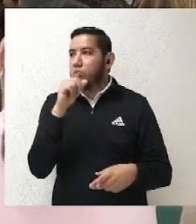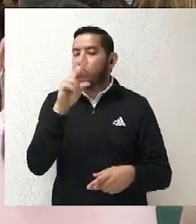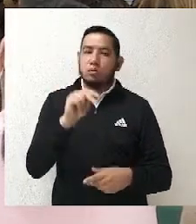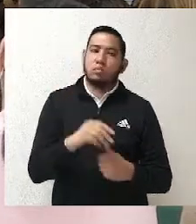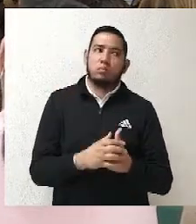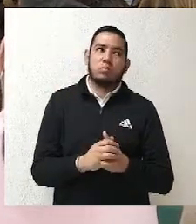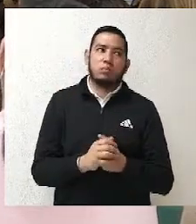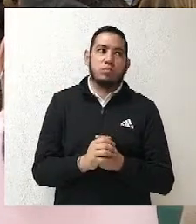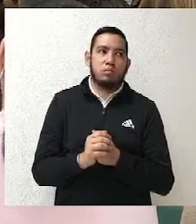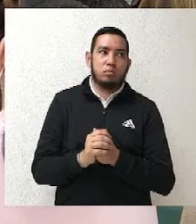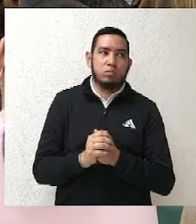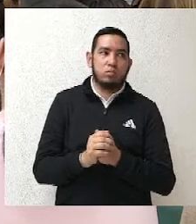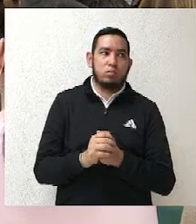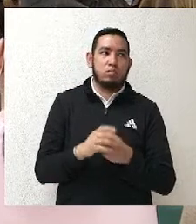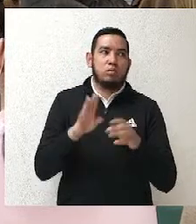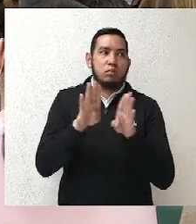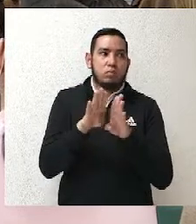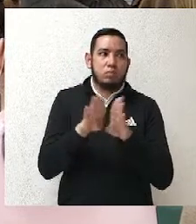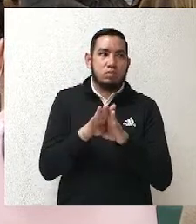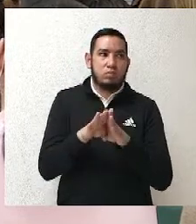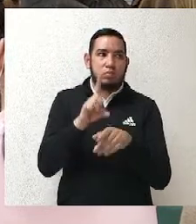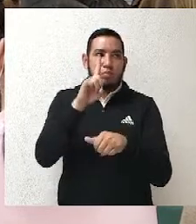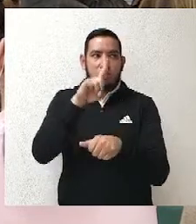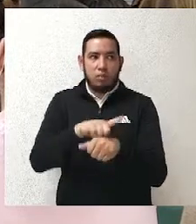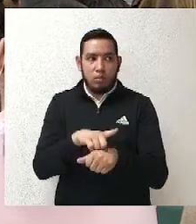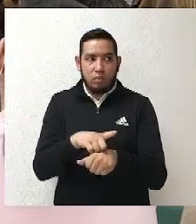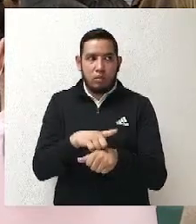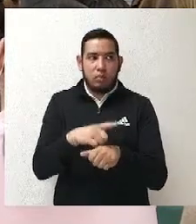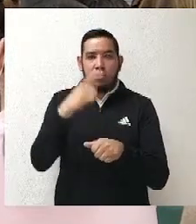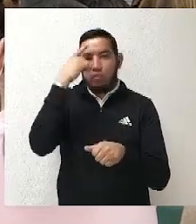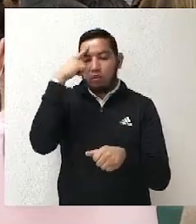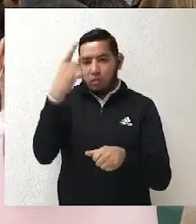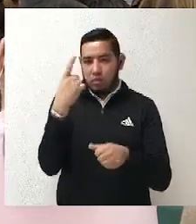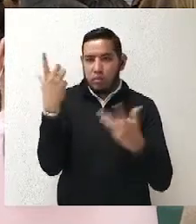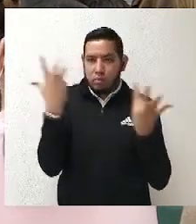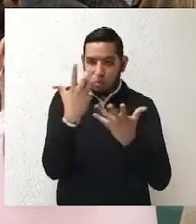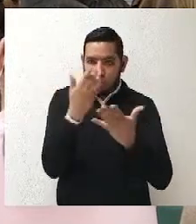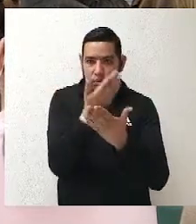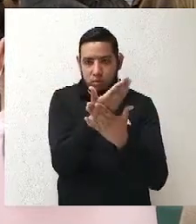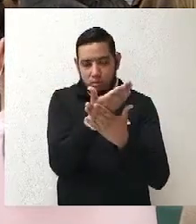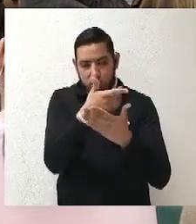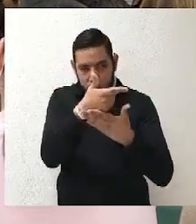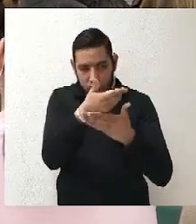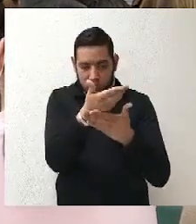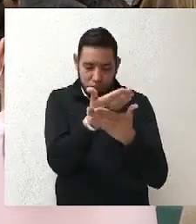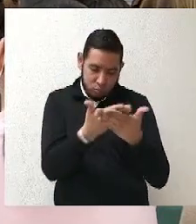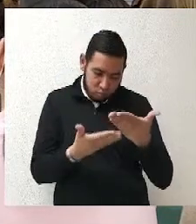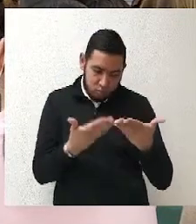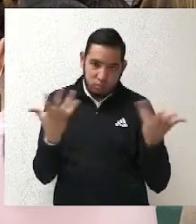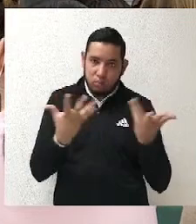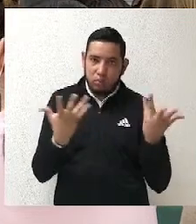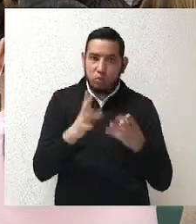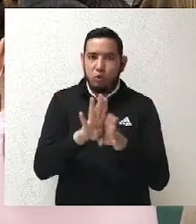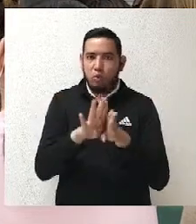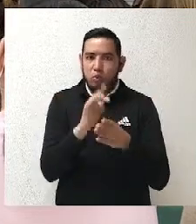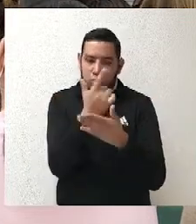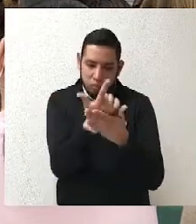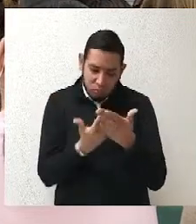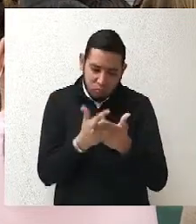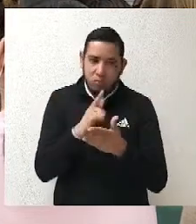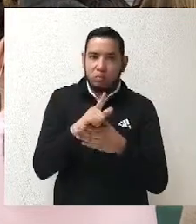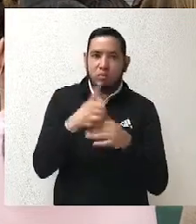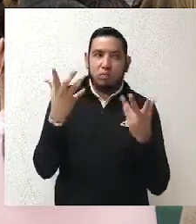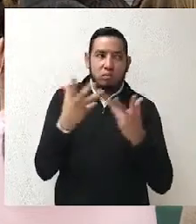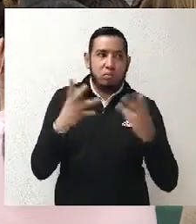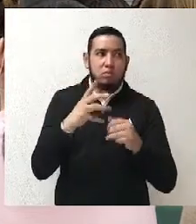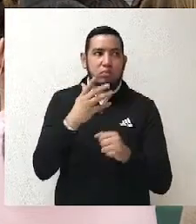y servirían como guía para que finalmente se eligiera el candidato a la gubernatura de Durango. Y estas